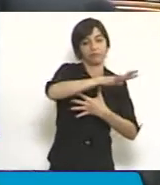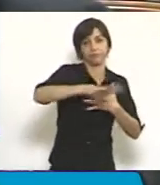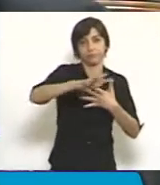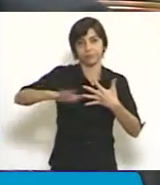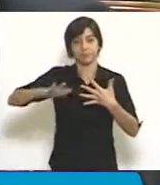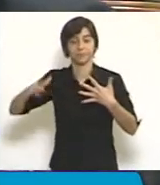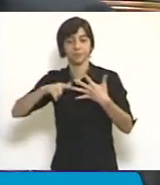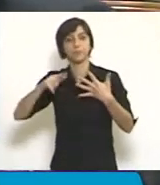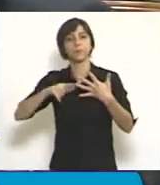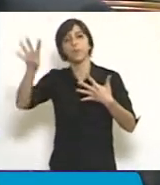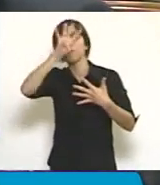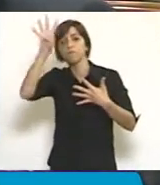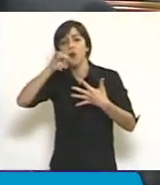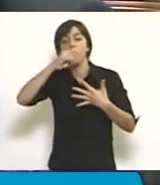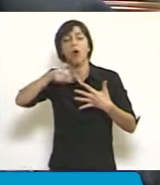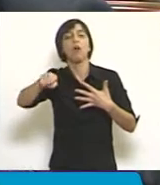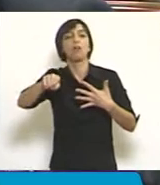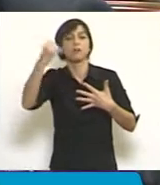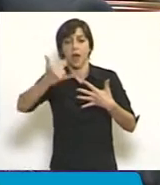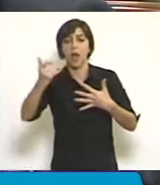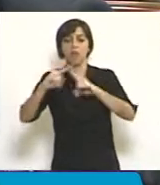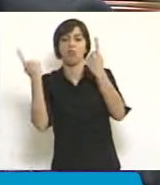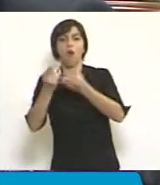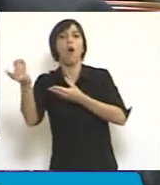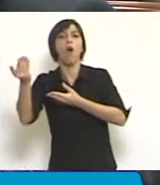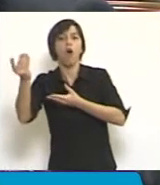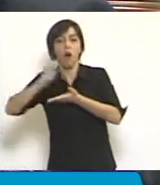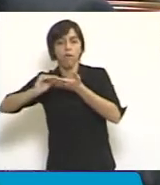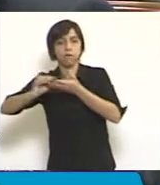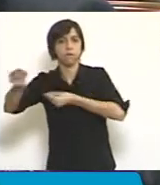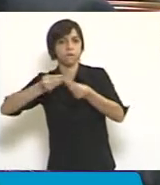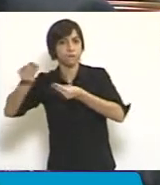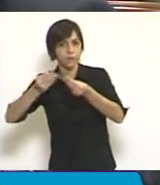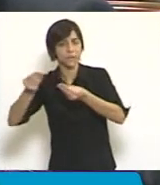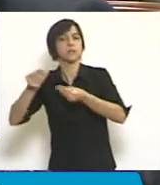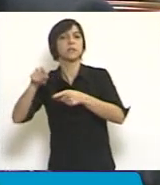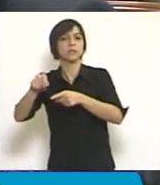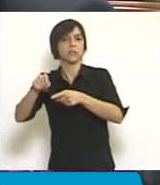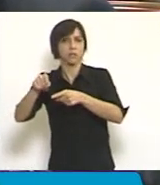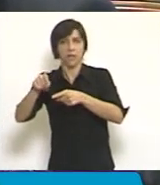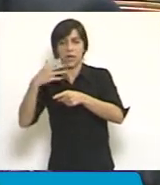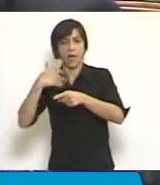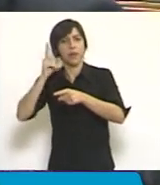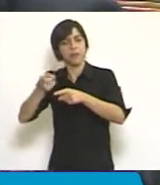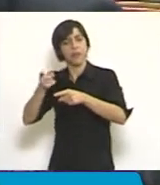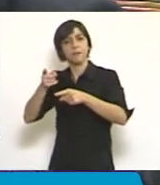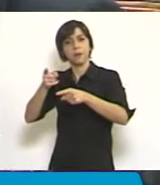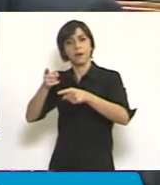funcionando la oficina de gestión administrativa de Formosa Capital y en el mes de julio está prevista en Clorinda.